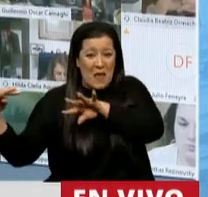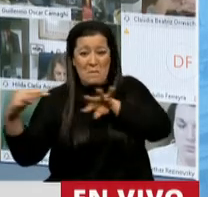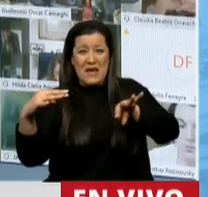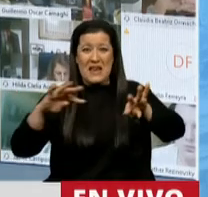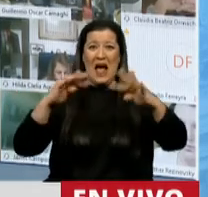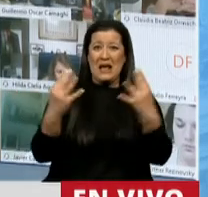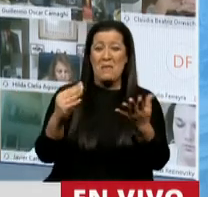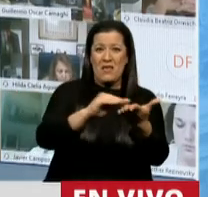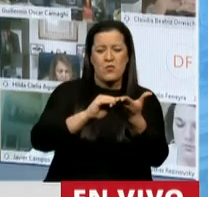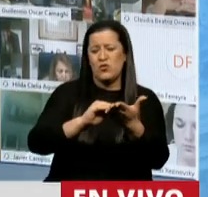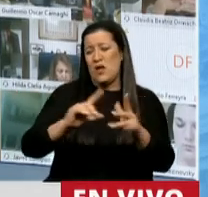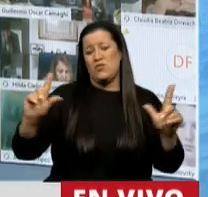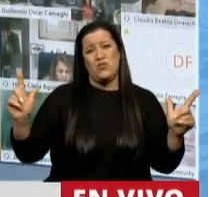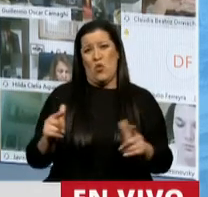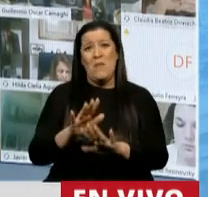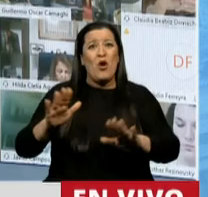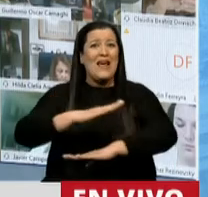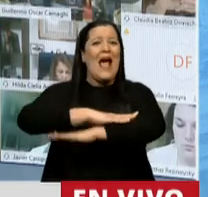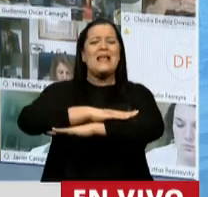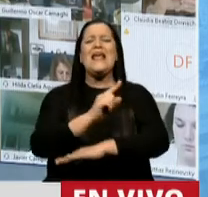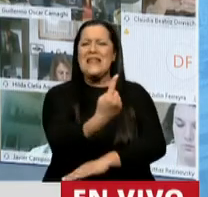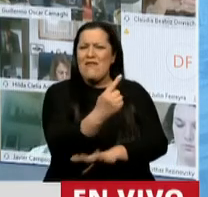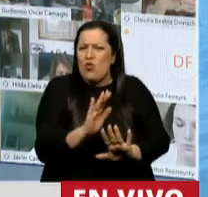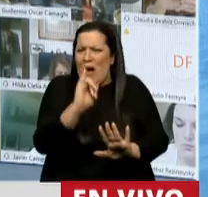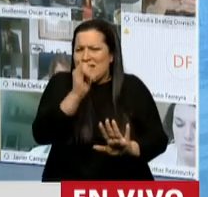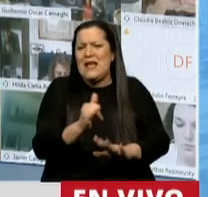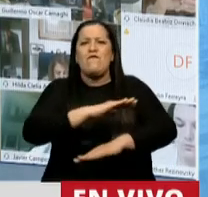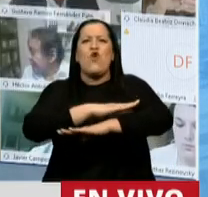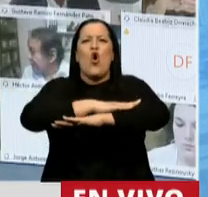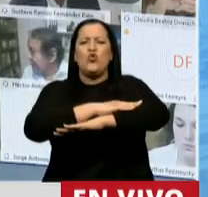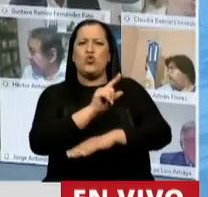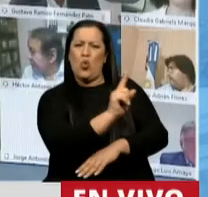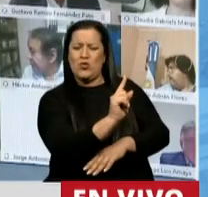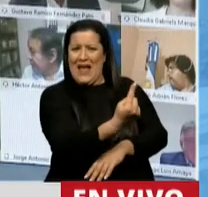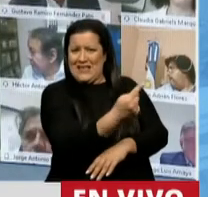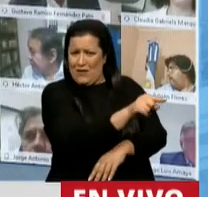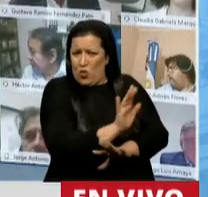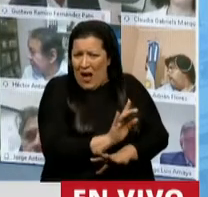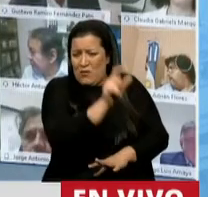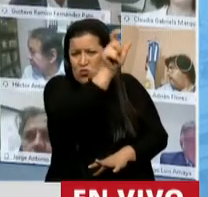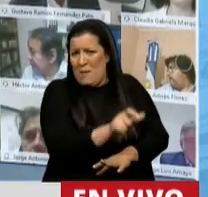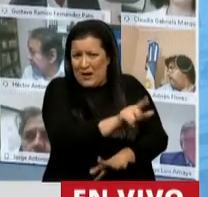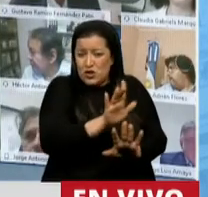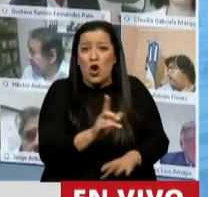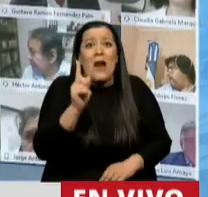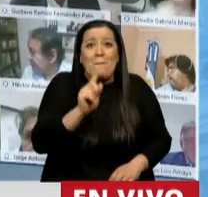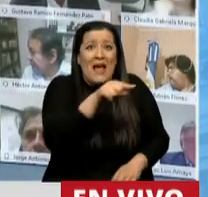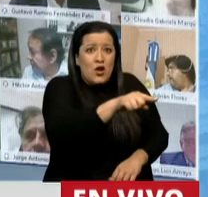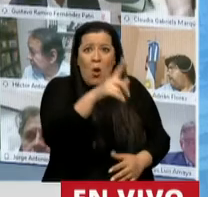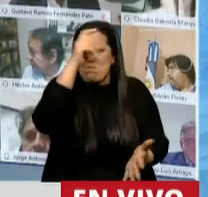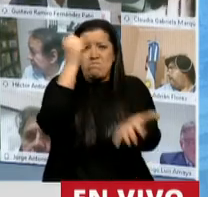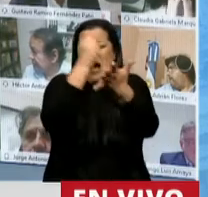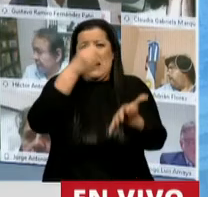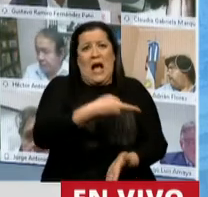Porque más allá de que ha sido una actitud individual, esta actitud individual nos mancha como